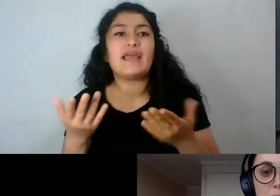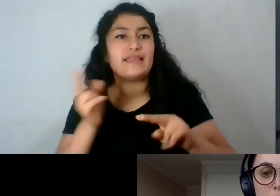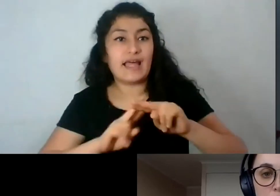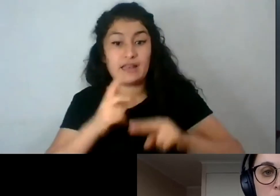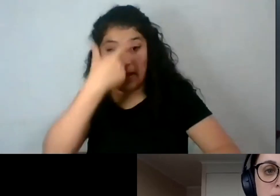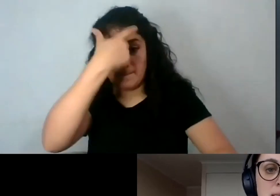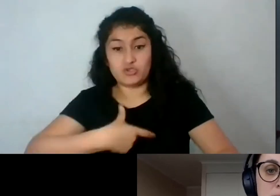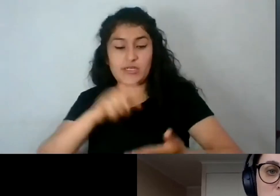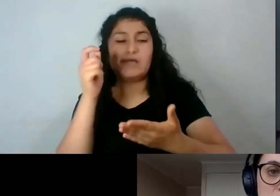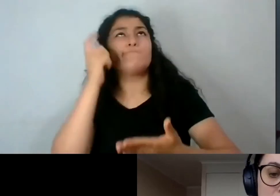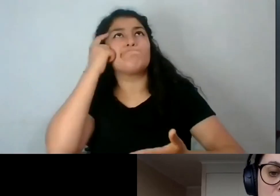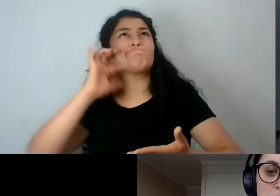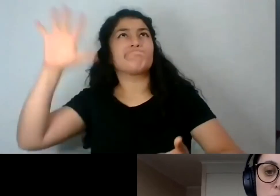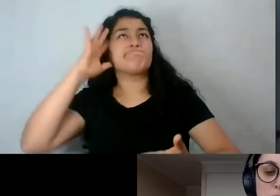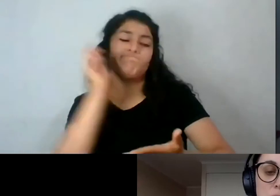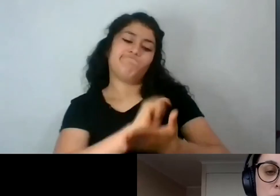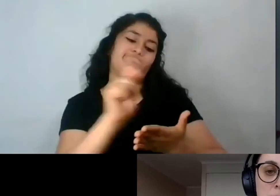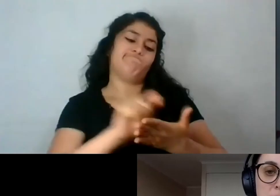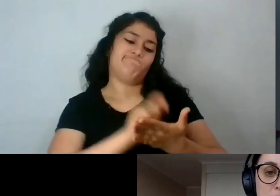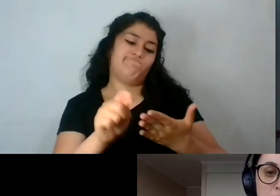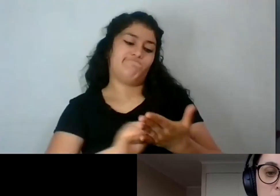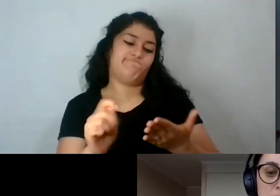autores, las autoras, qué se está publicando, ¿no?